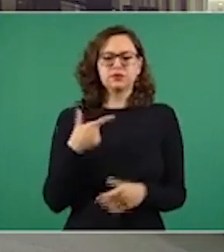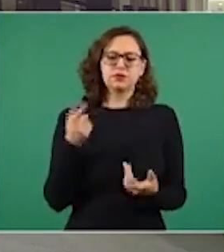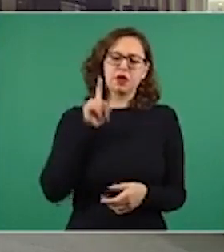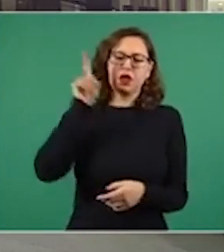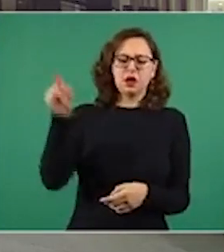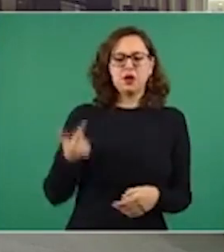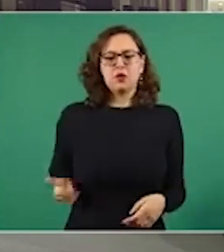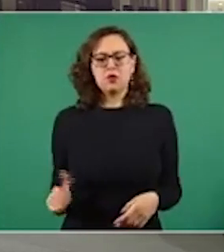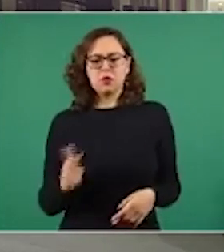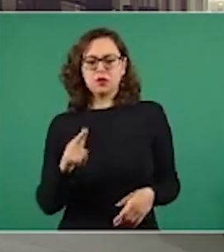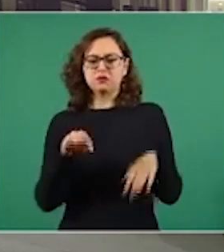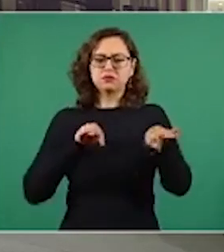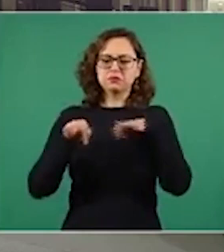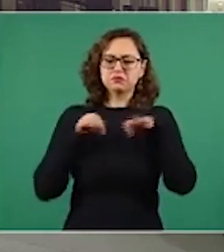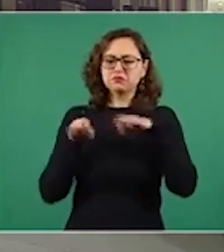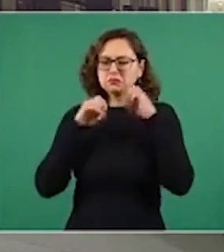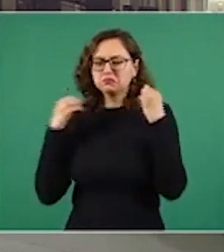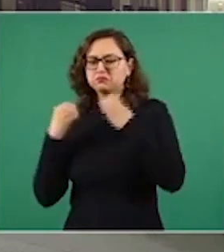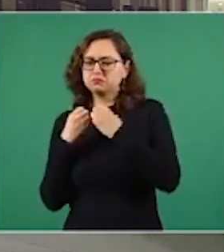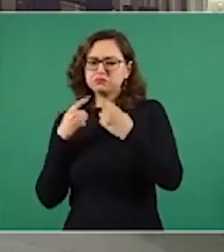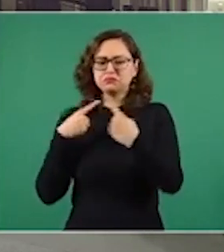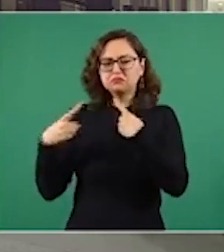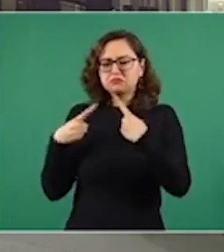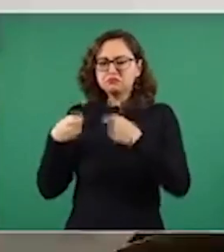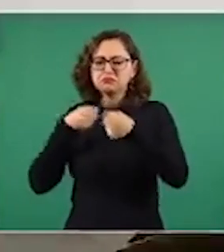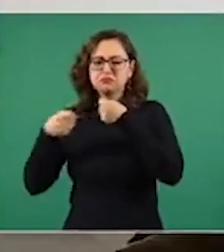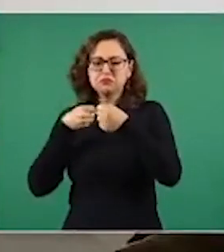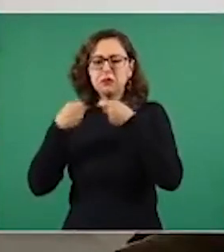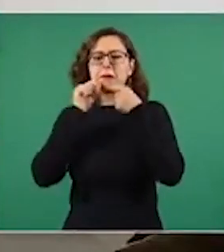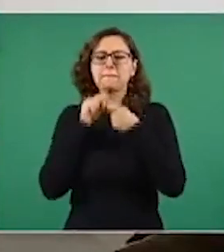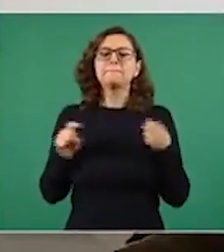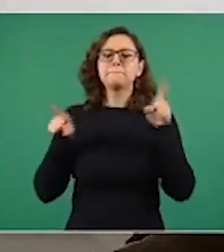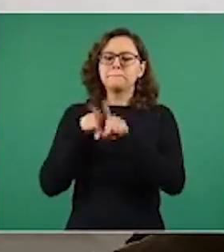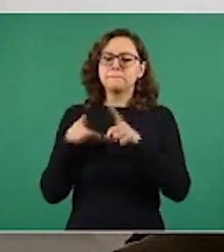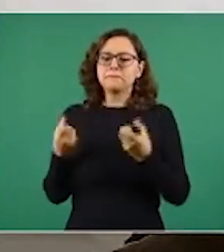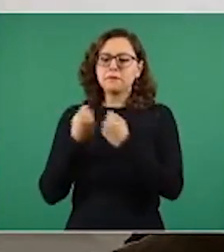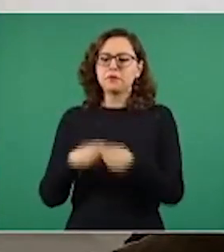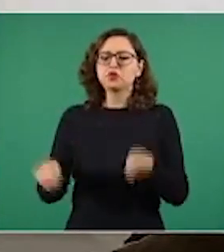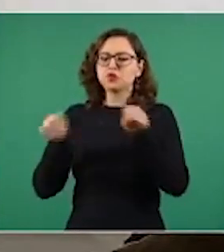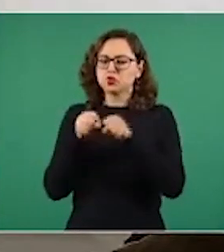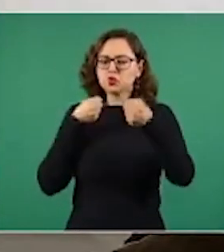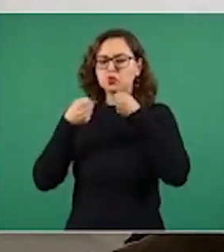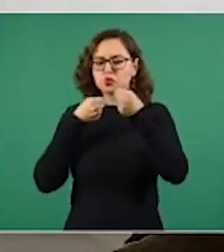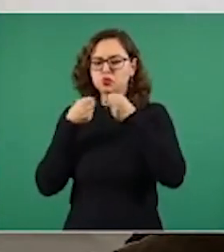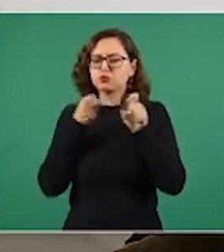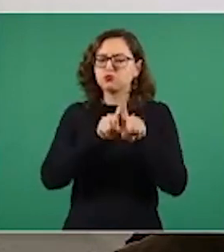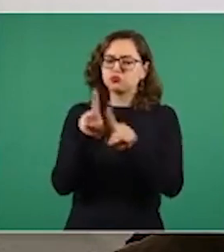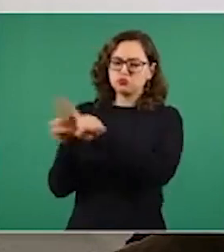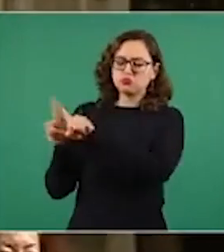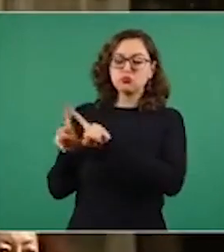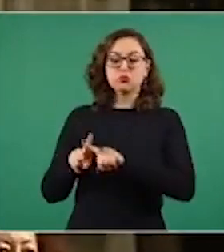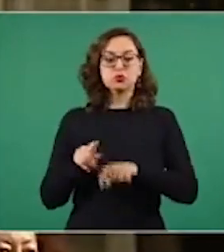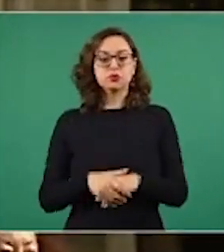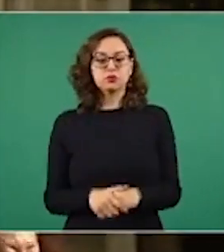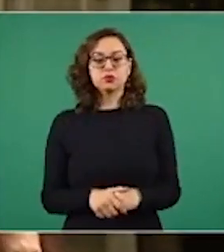Periodismo y Opinión Pública y también de la Alianza de Medios de Periodistas de a Pie. Usted ha